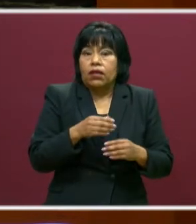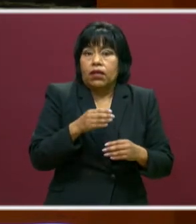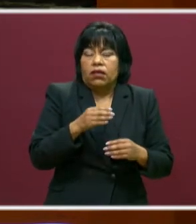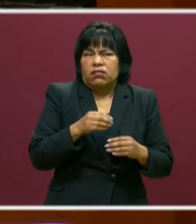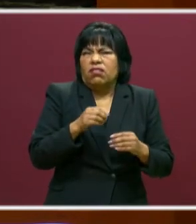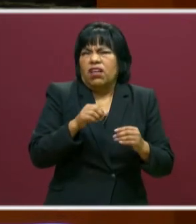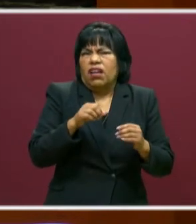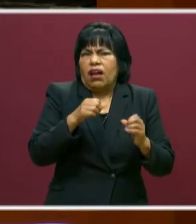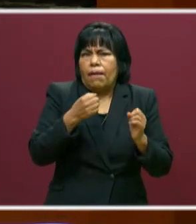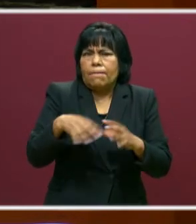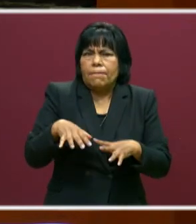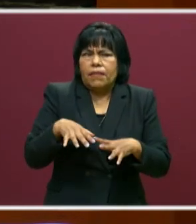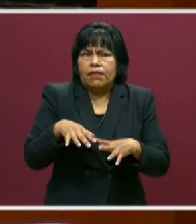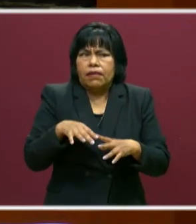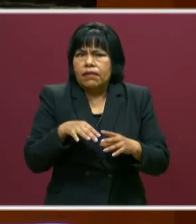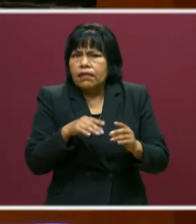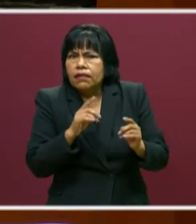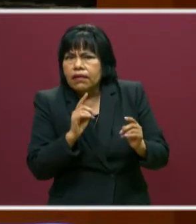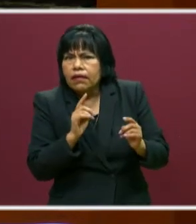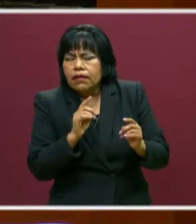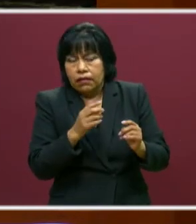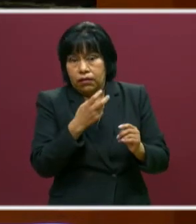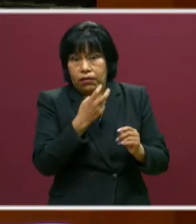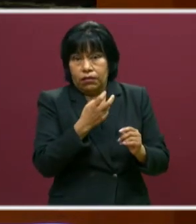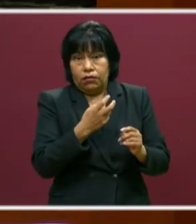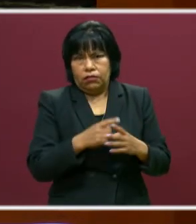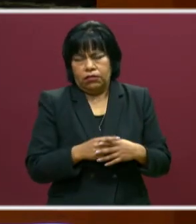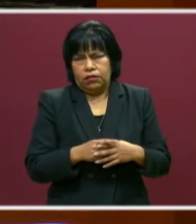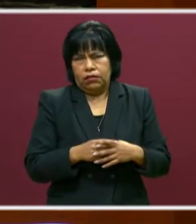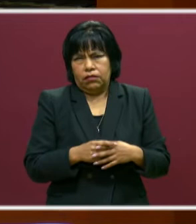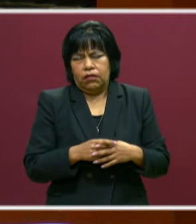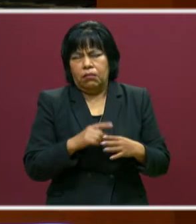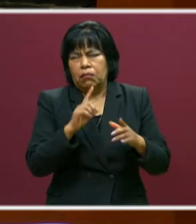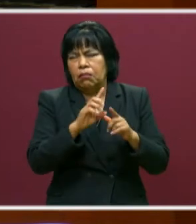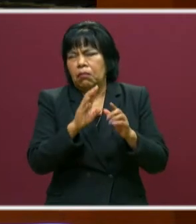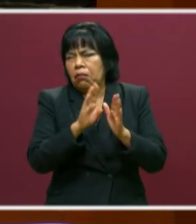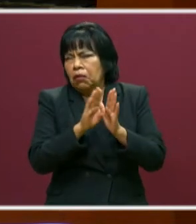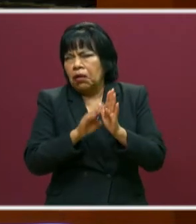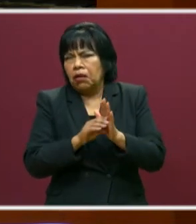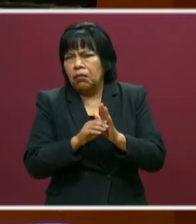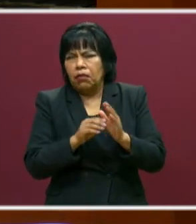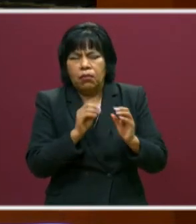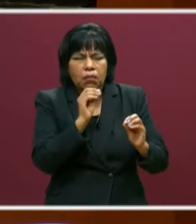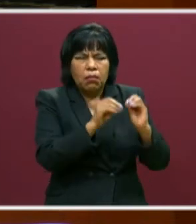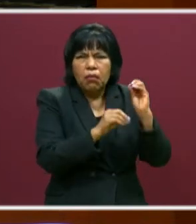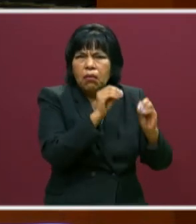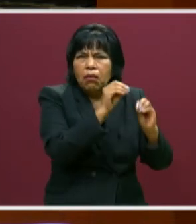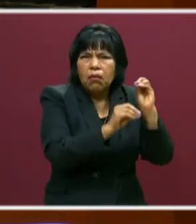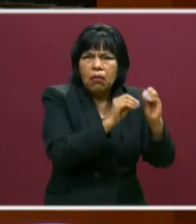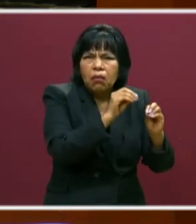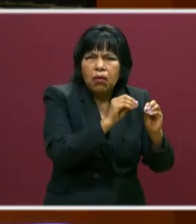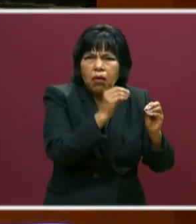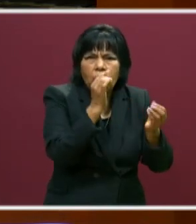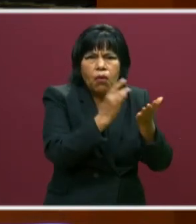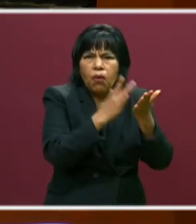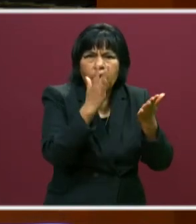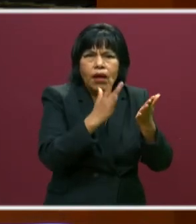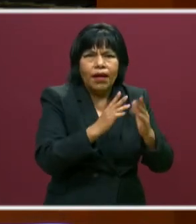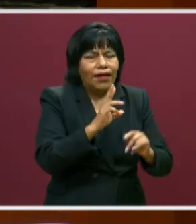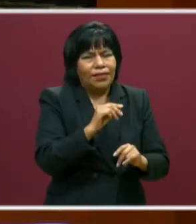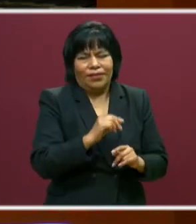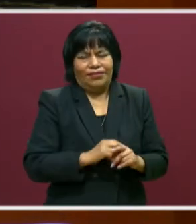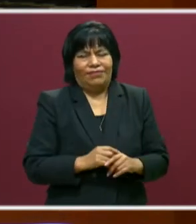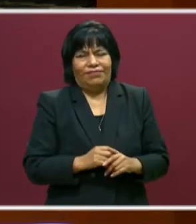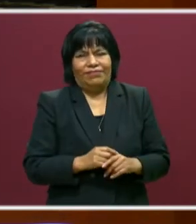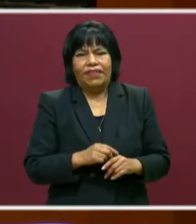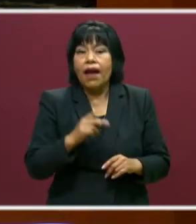de vista, y con esto quitaríamos el rol de gasolinero de un profesor, es que hay dos preguntas básicas.